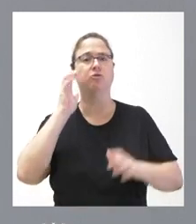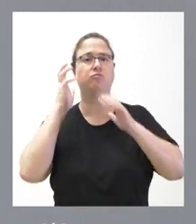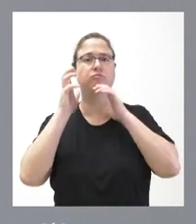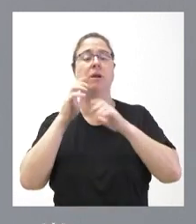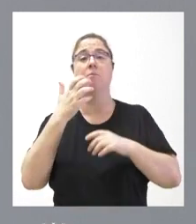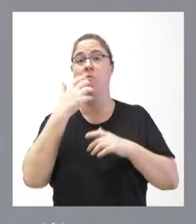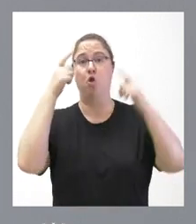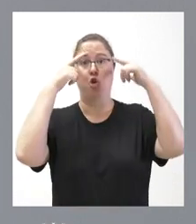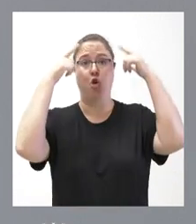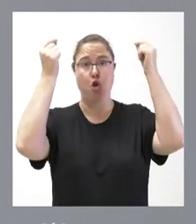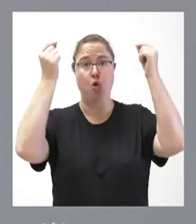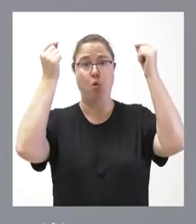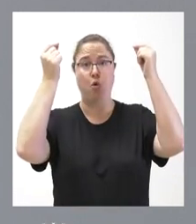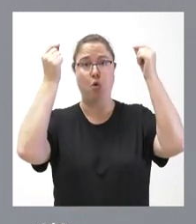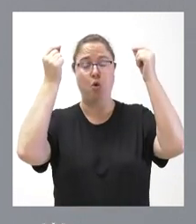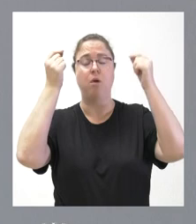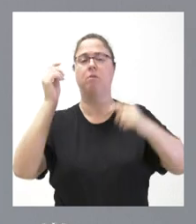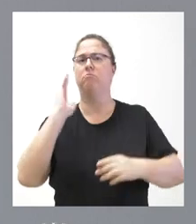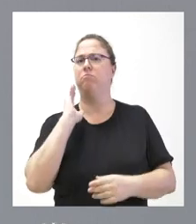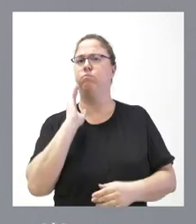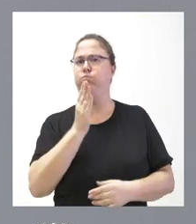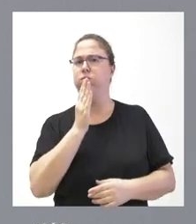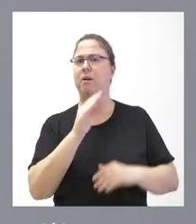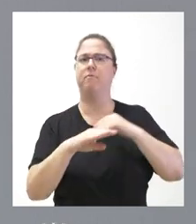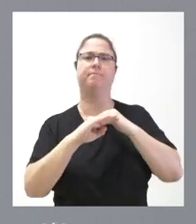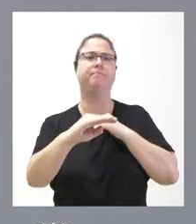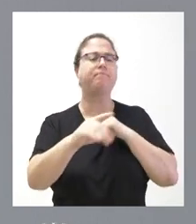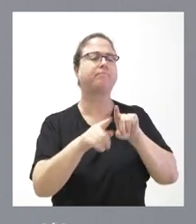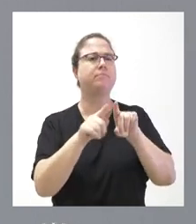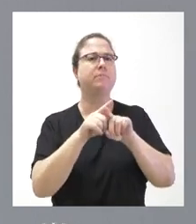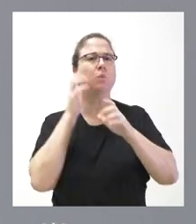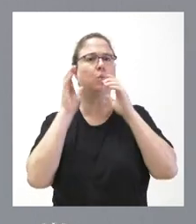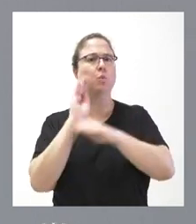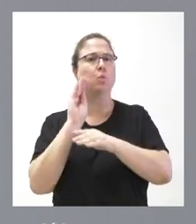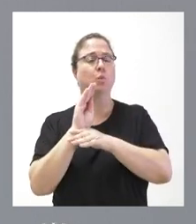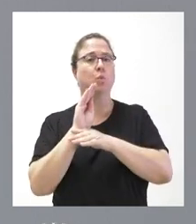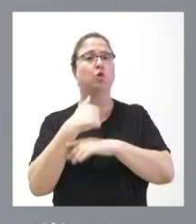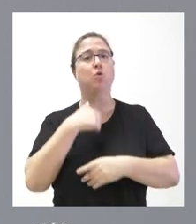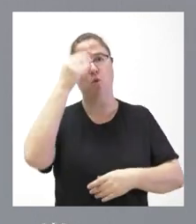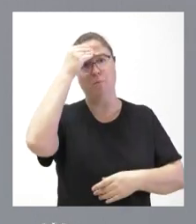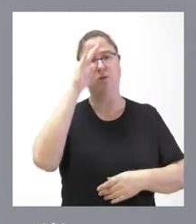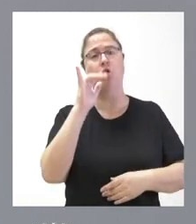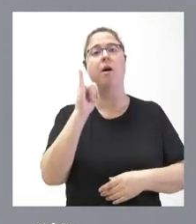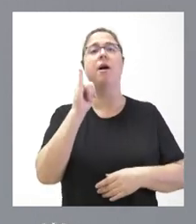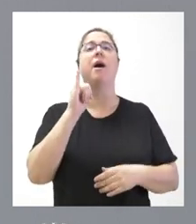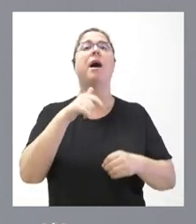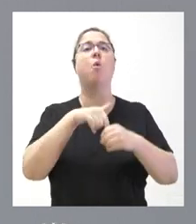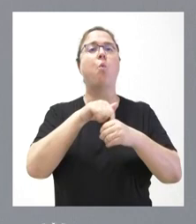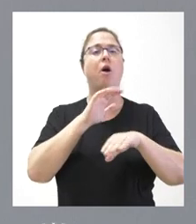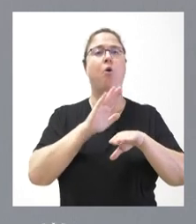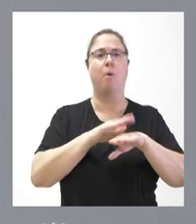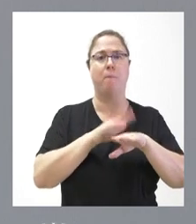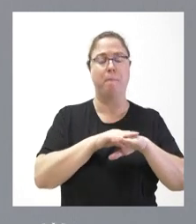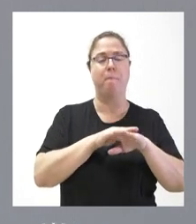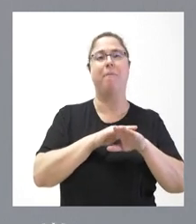El lobo, lógicamente, viene a perjudicar la pervivencia de la ganadería extensiva y nosotros creemos que debe haber un hueco para la ganadería extensiva. No